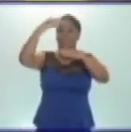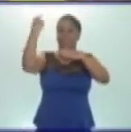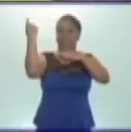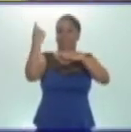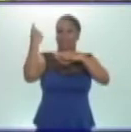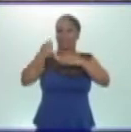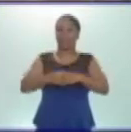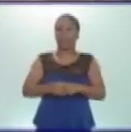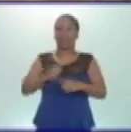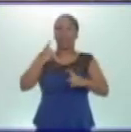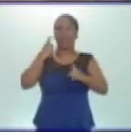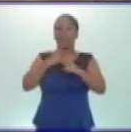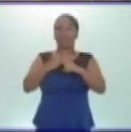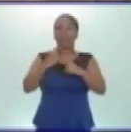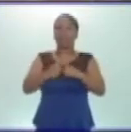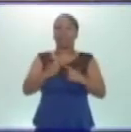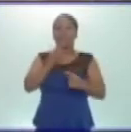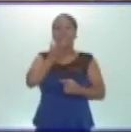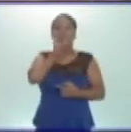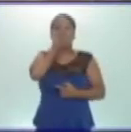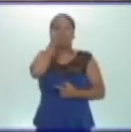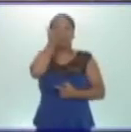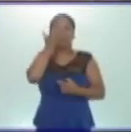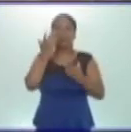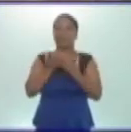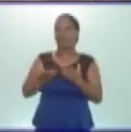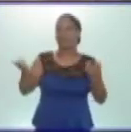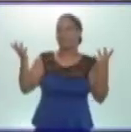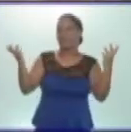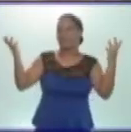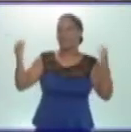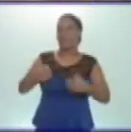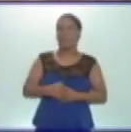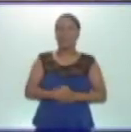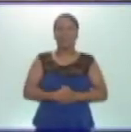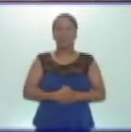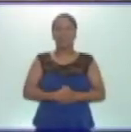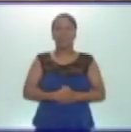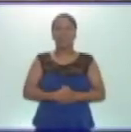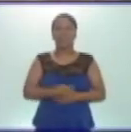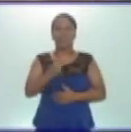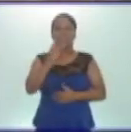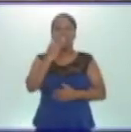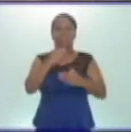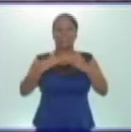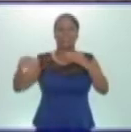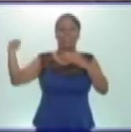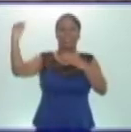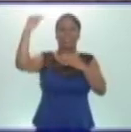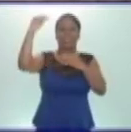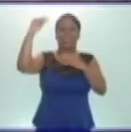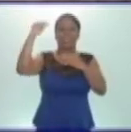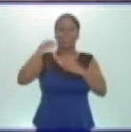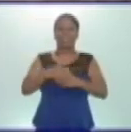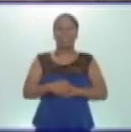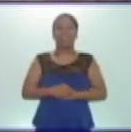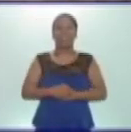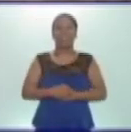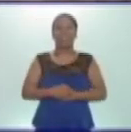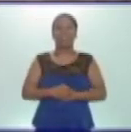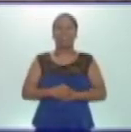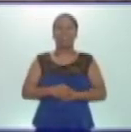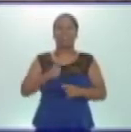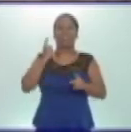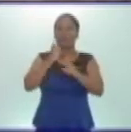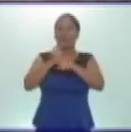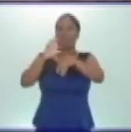se encuentran las frutas y verduras. En el tercer nivel, se encuentran las